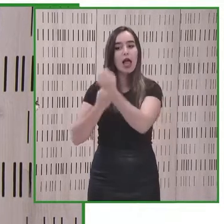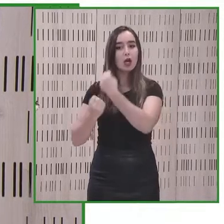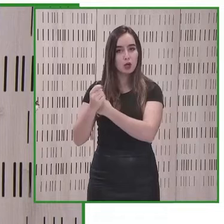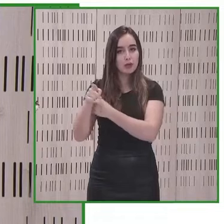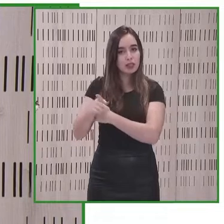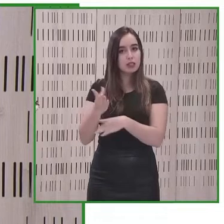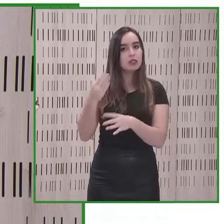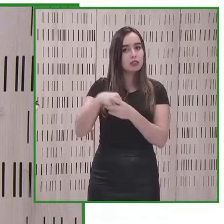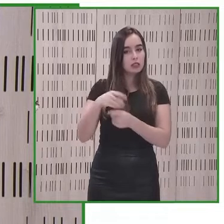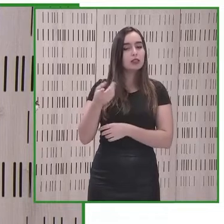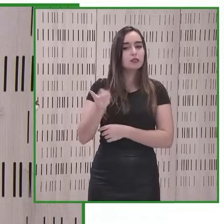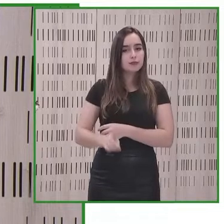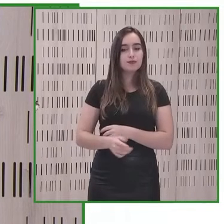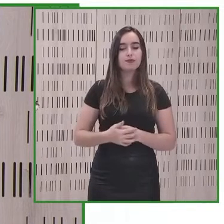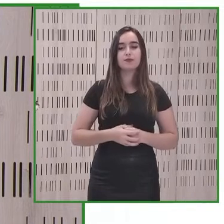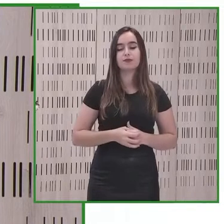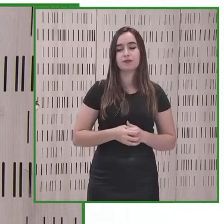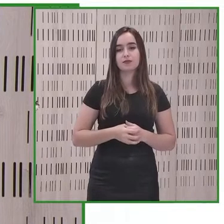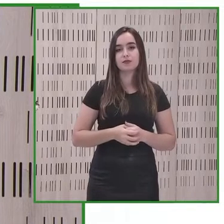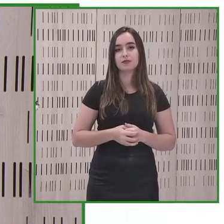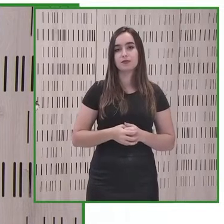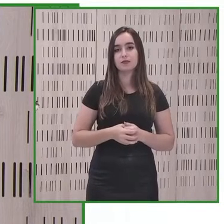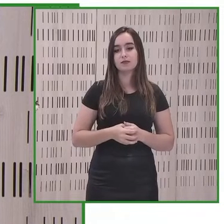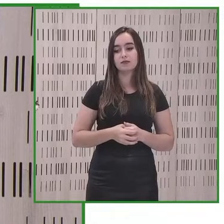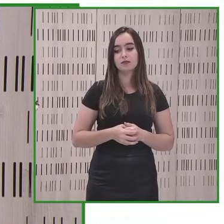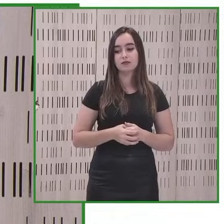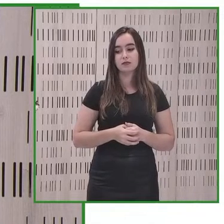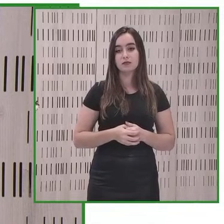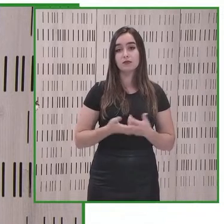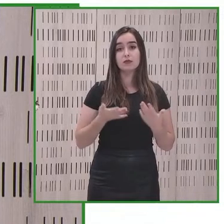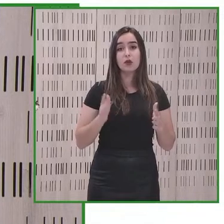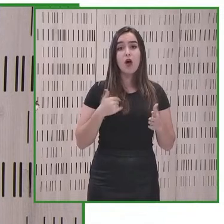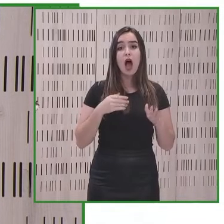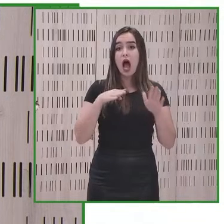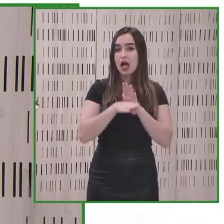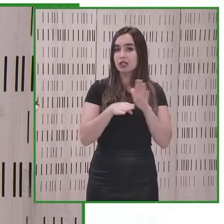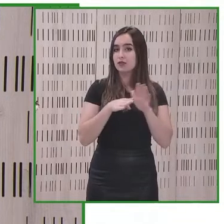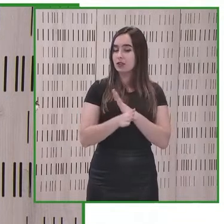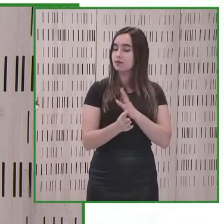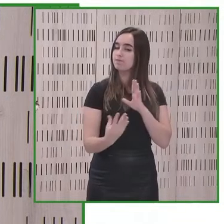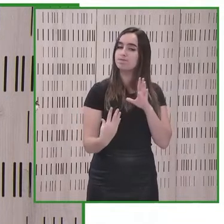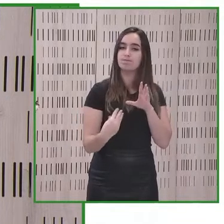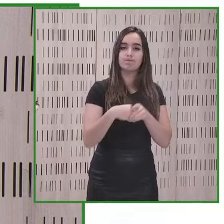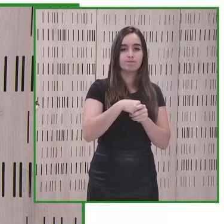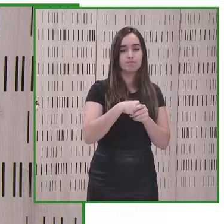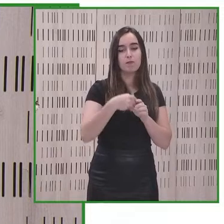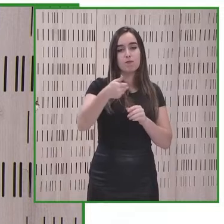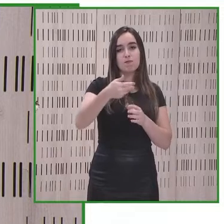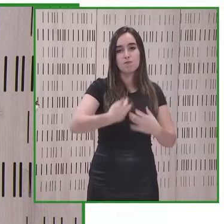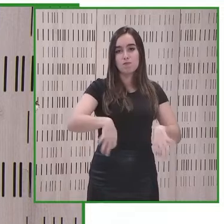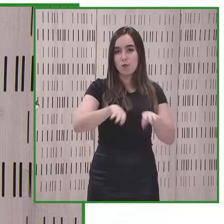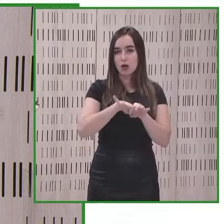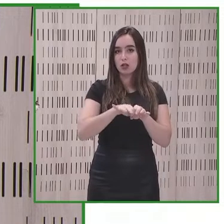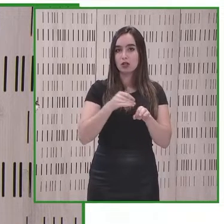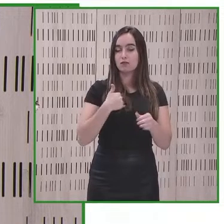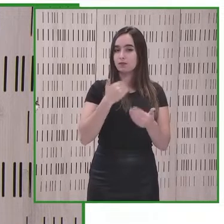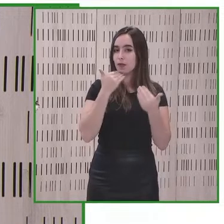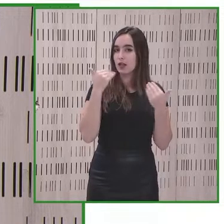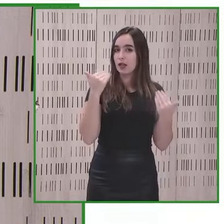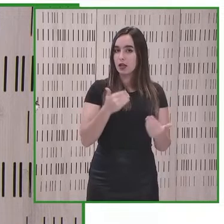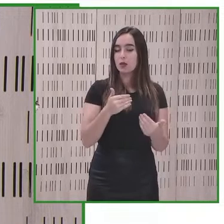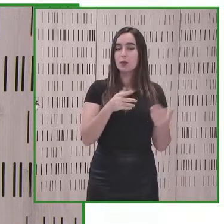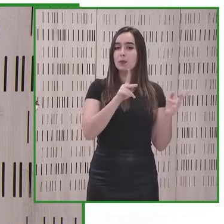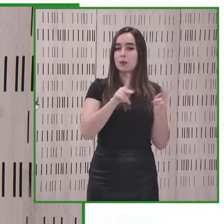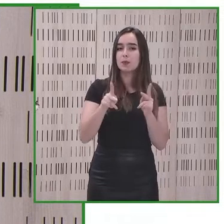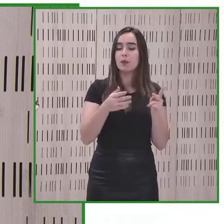en lo que es creación de valor hay que pensar también en ello por lo tanto la accesibilidad como elemento importante quiero agradecer a todos ustedes su presencia